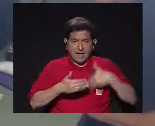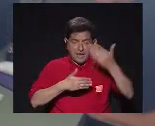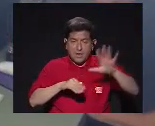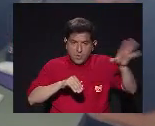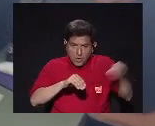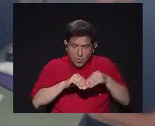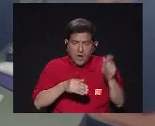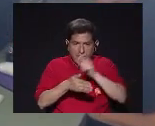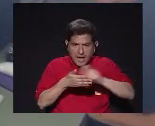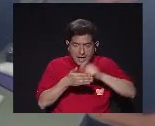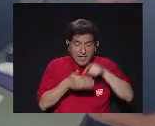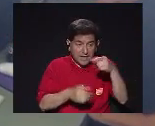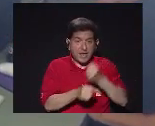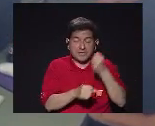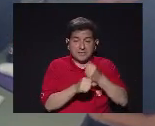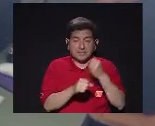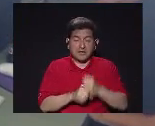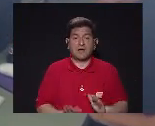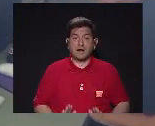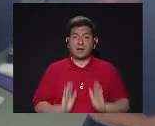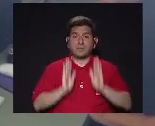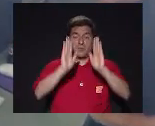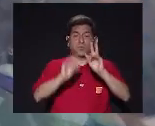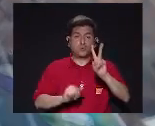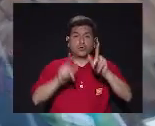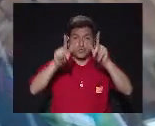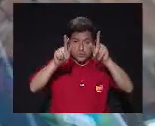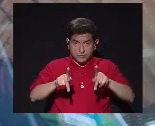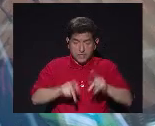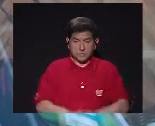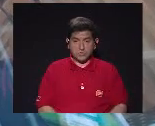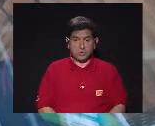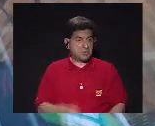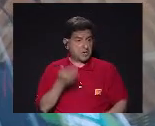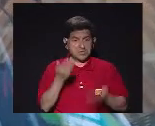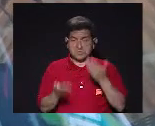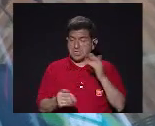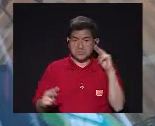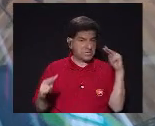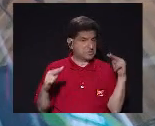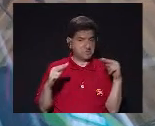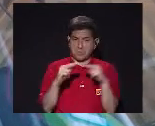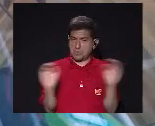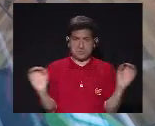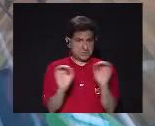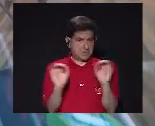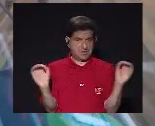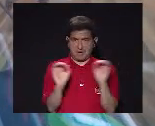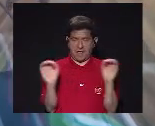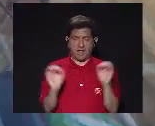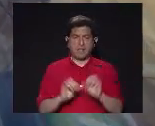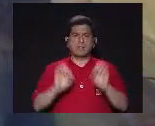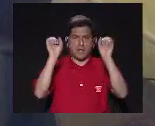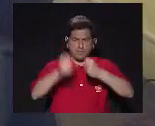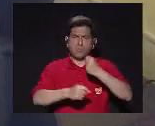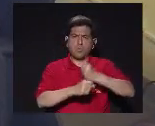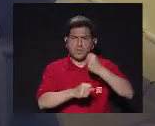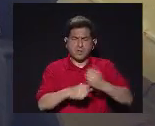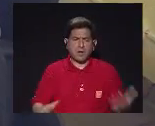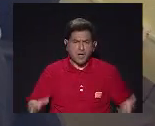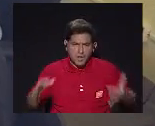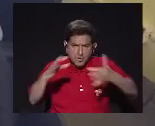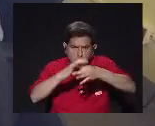Me parece Increíble Que dos personas Que ni siquiera Se conocen Puedan